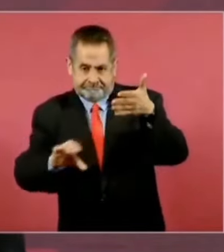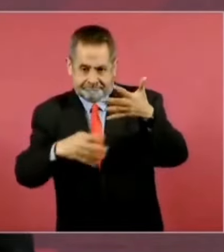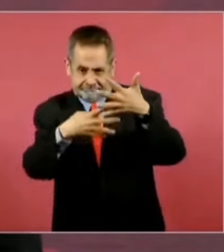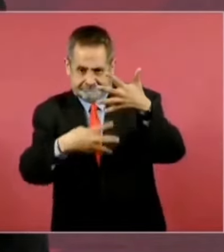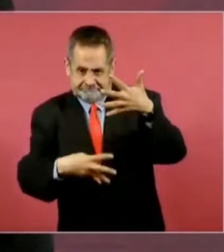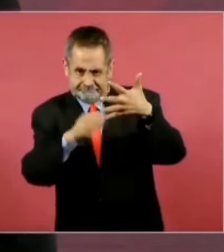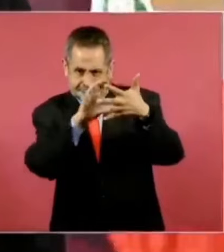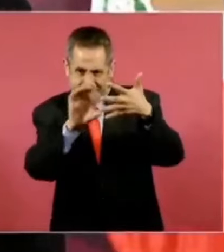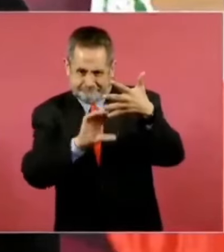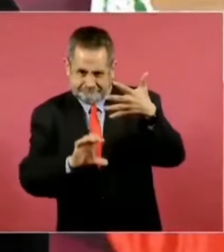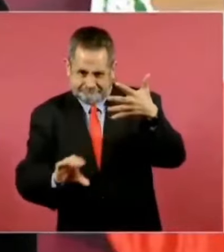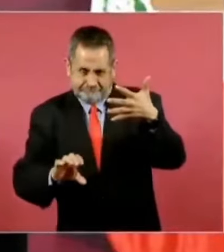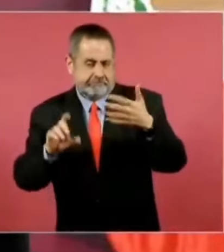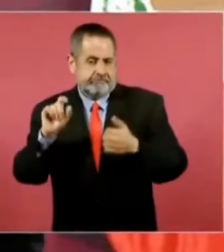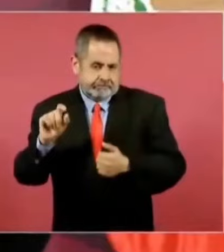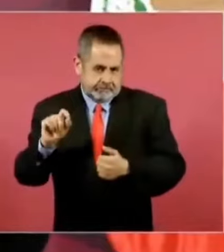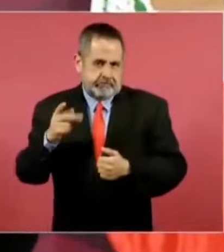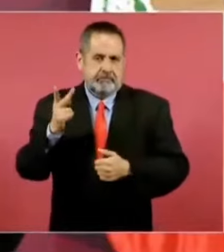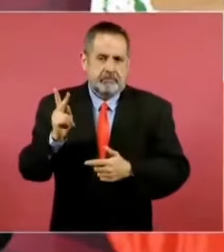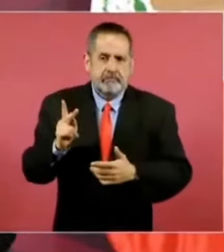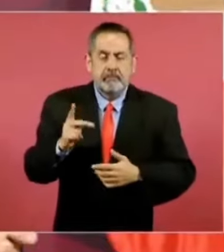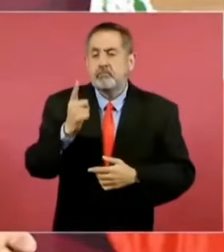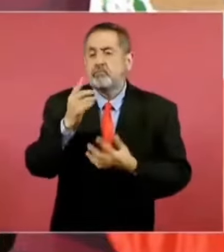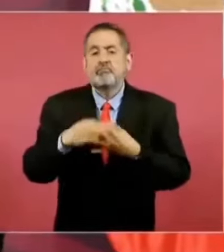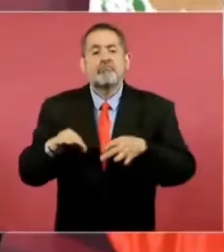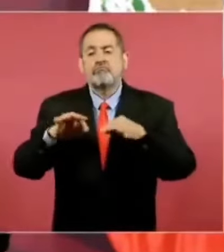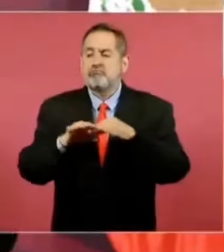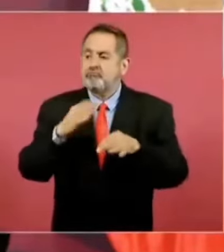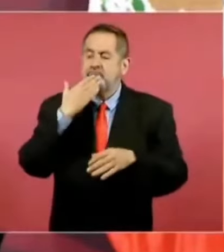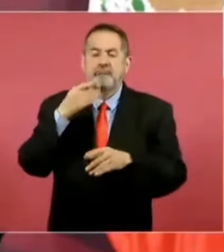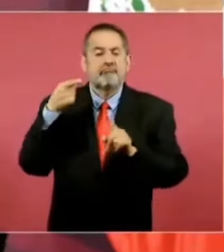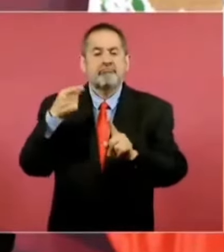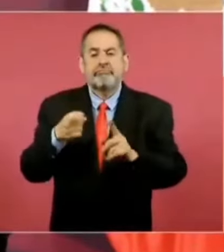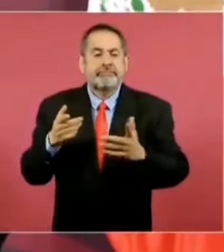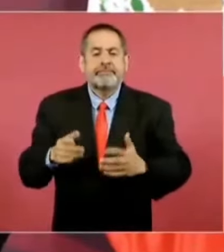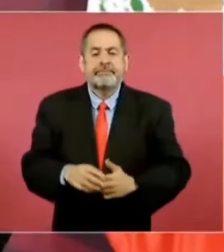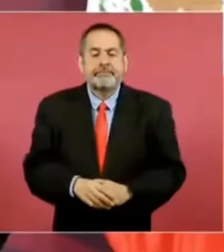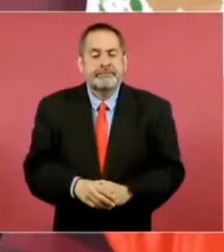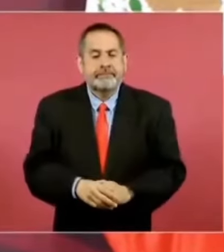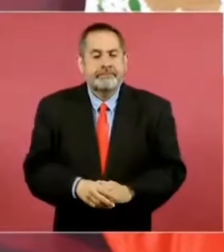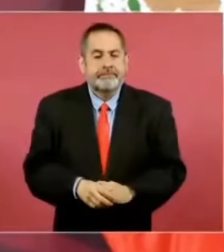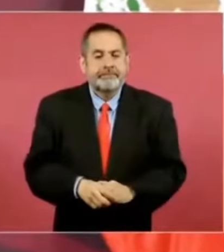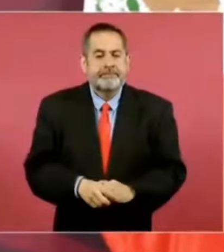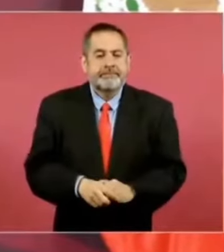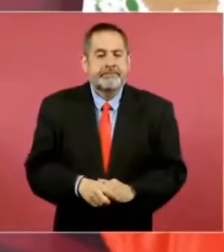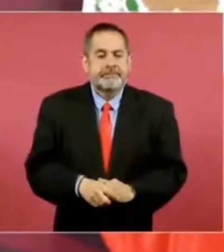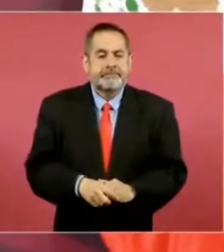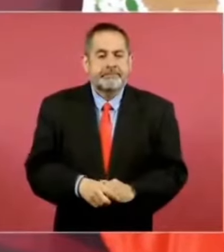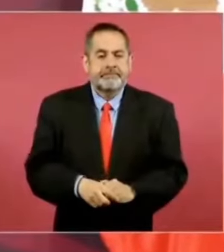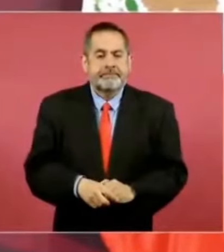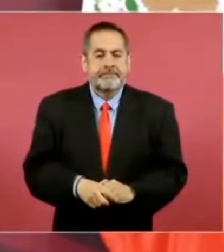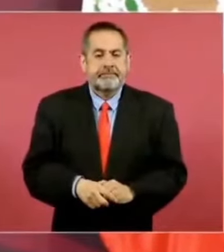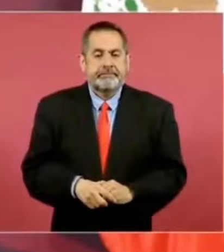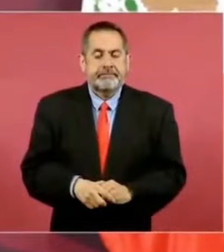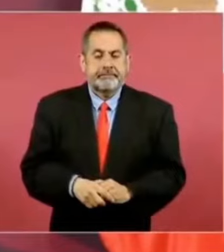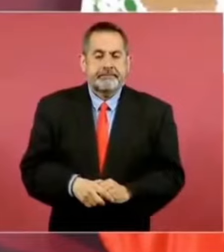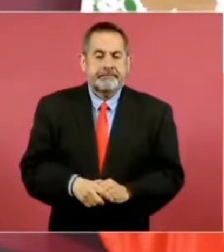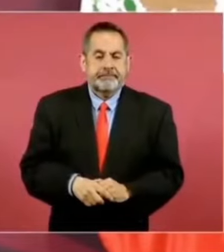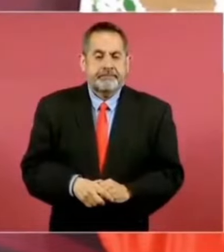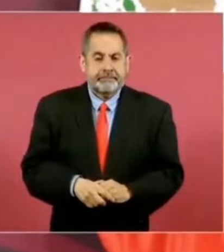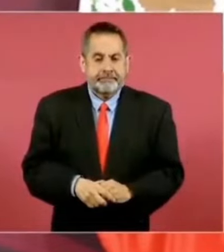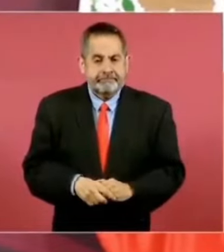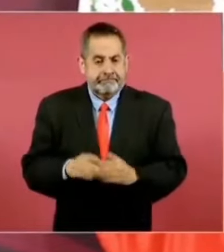importante, lo bueno, es que, como va a ser